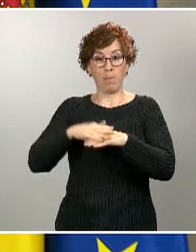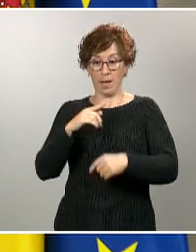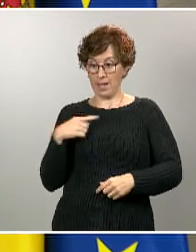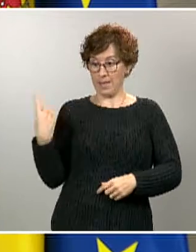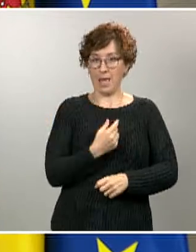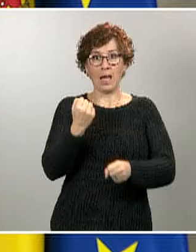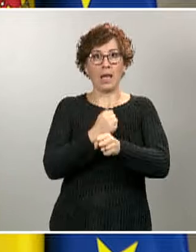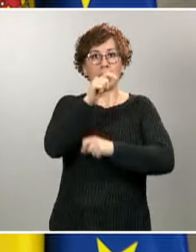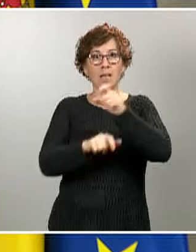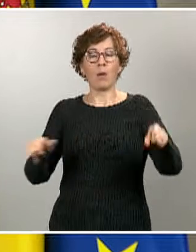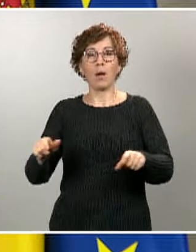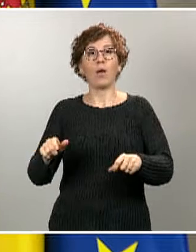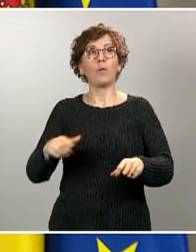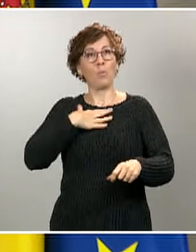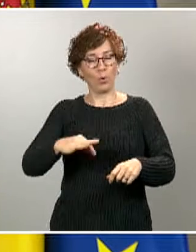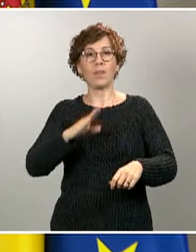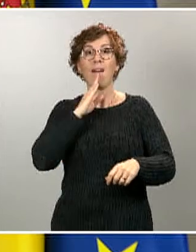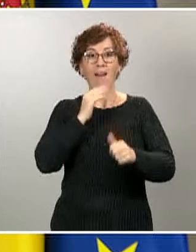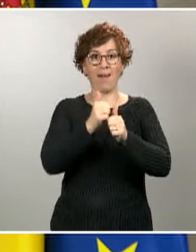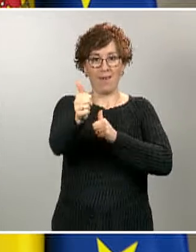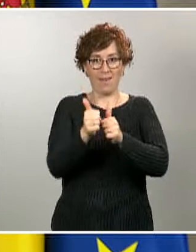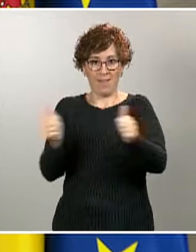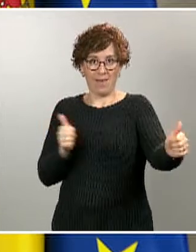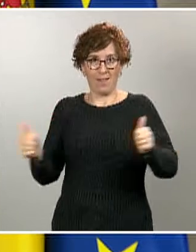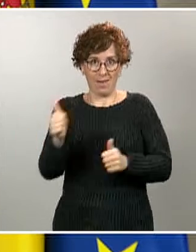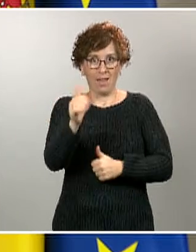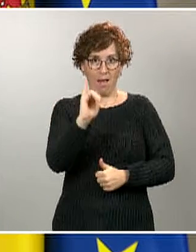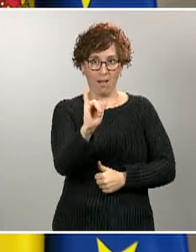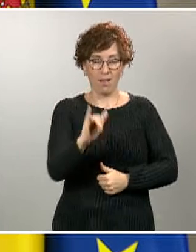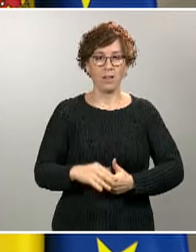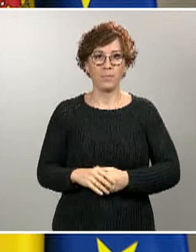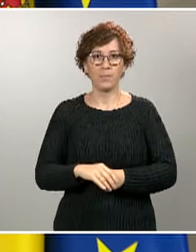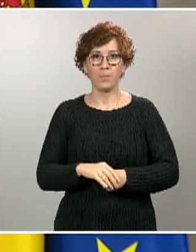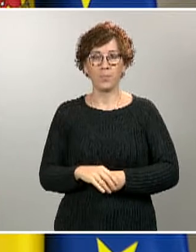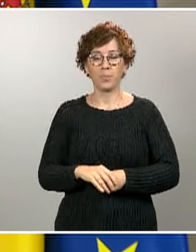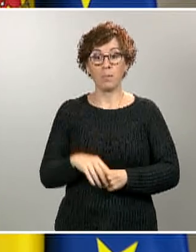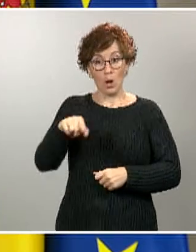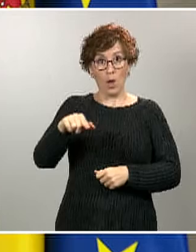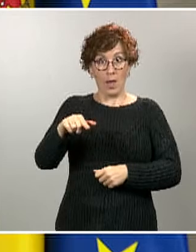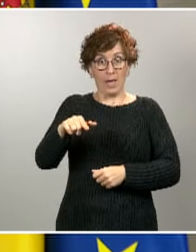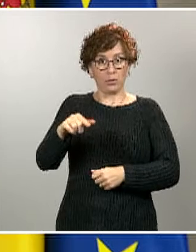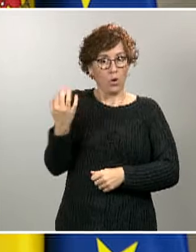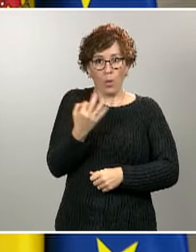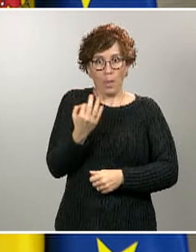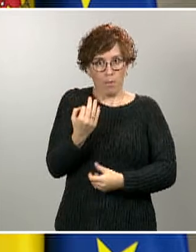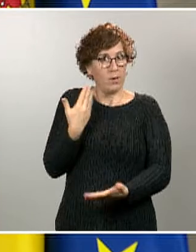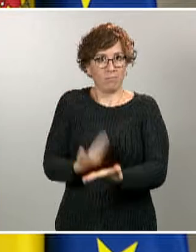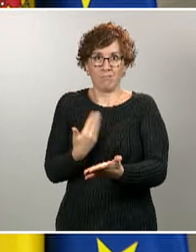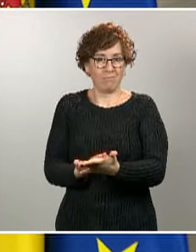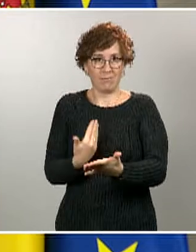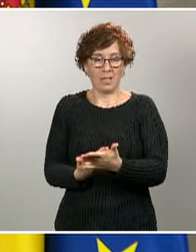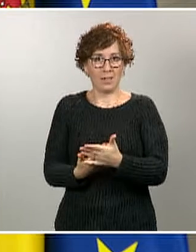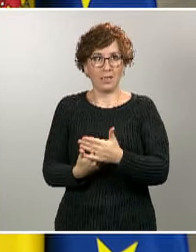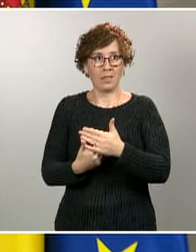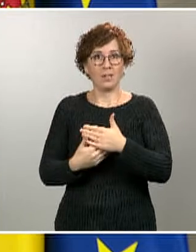comentaba. Hay que garantizar que esta distancia también está garantizada interpersonal como mínimo un metro,